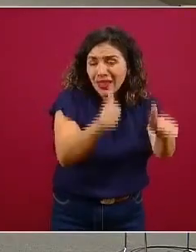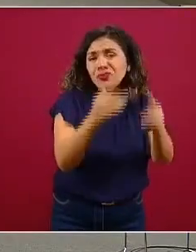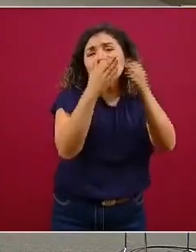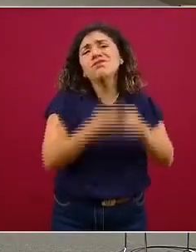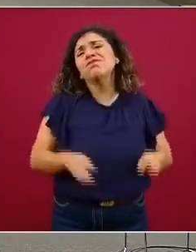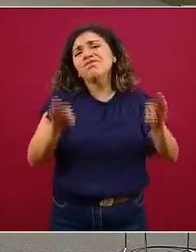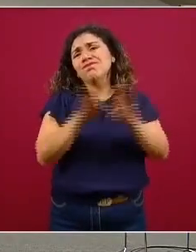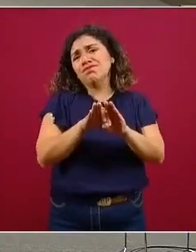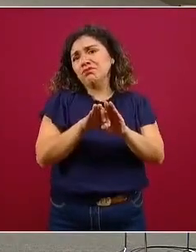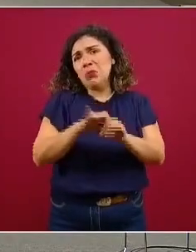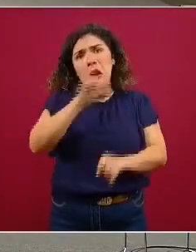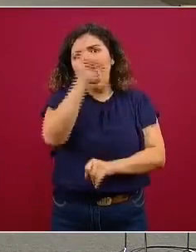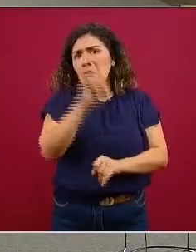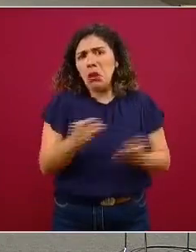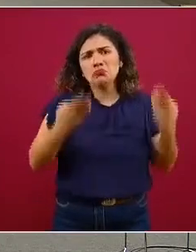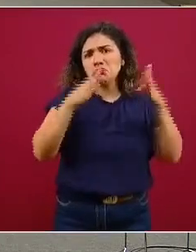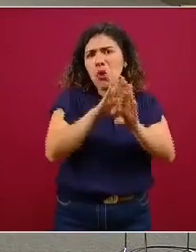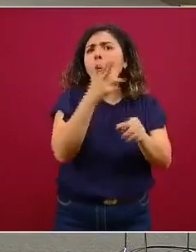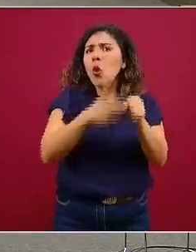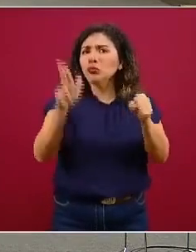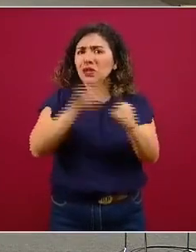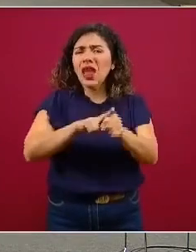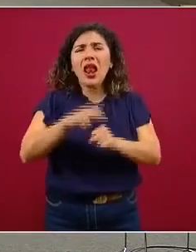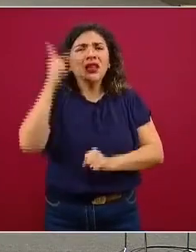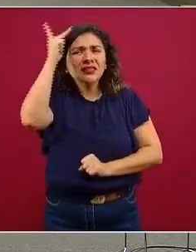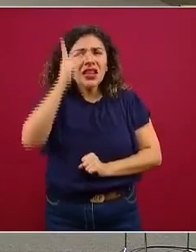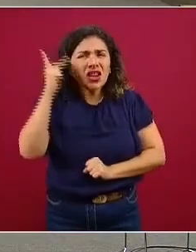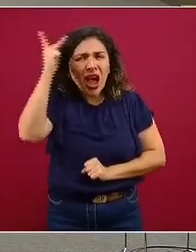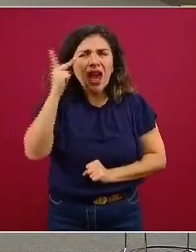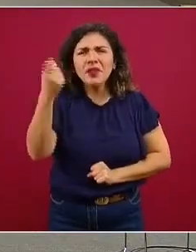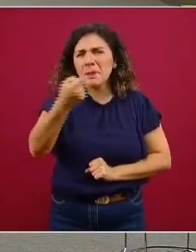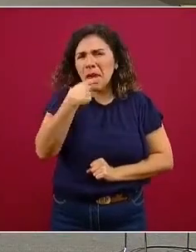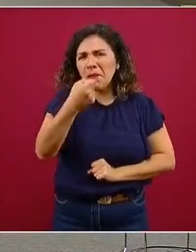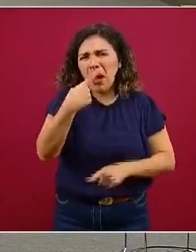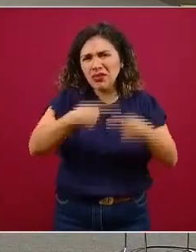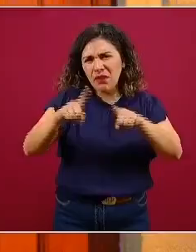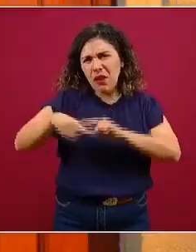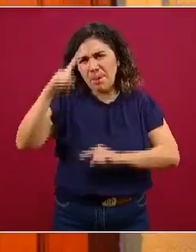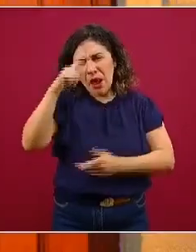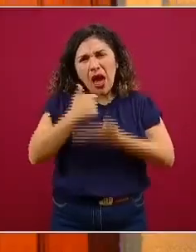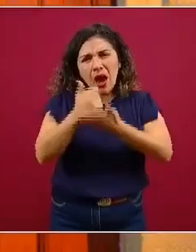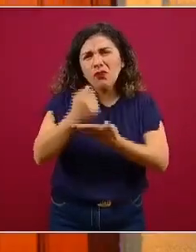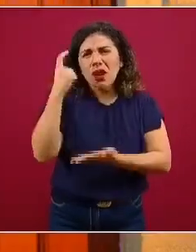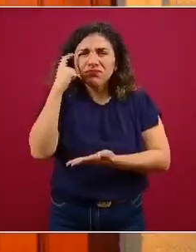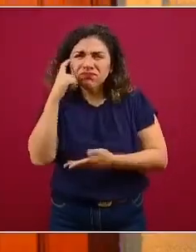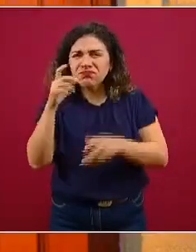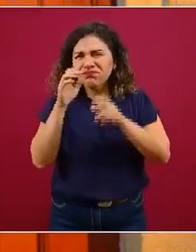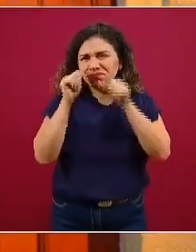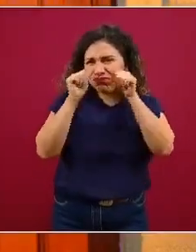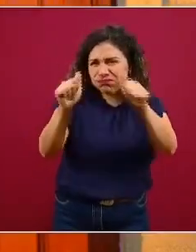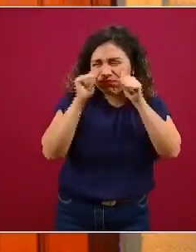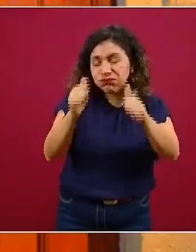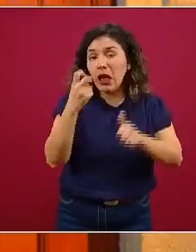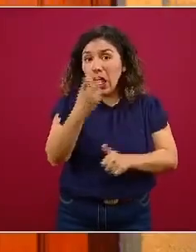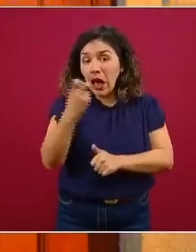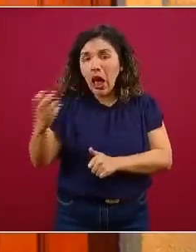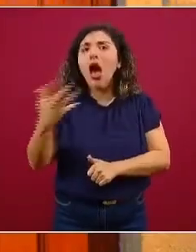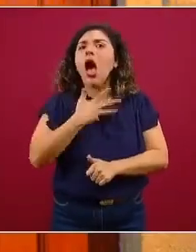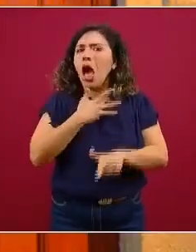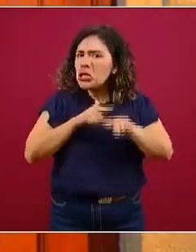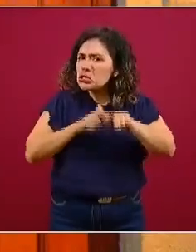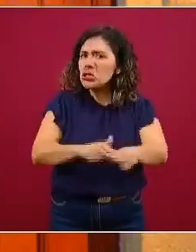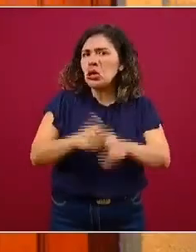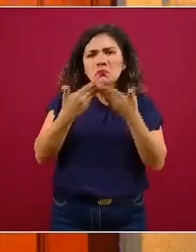esencial, nunca pararon en los hospitales psiquiátricos, en los servicios de salud mental comunitaria, donde había servicios de urgencia, estos